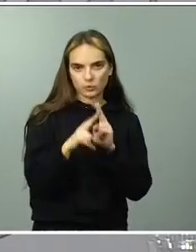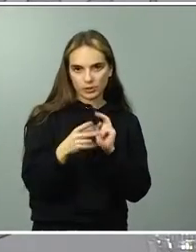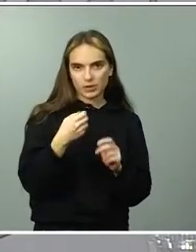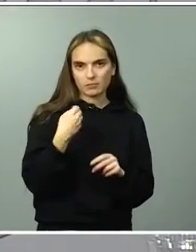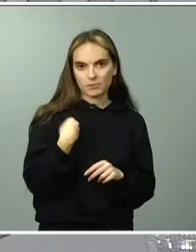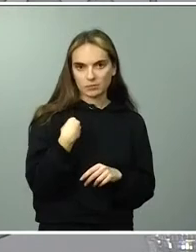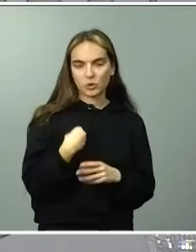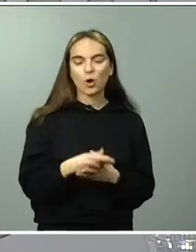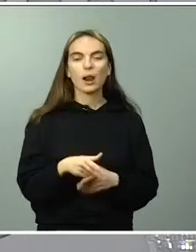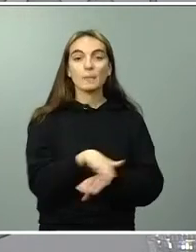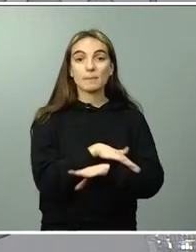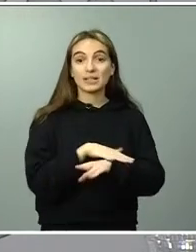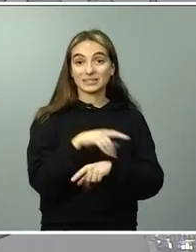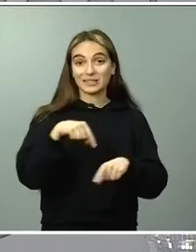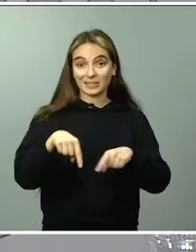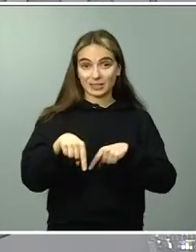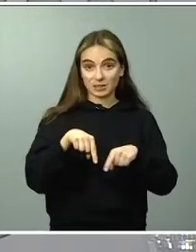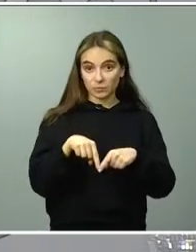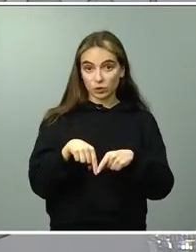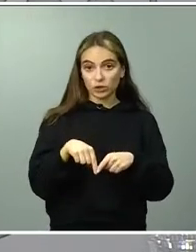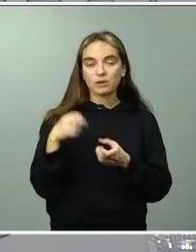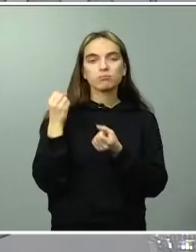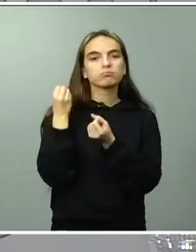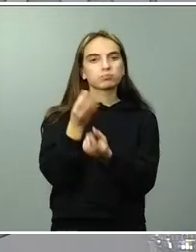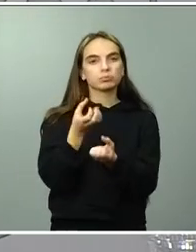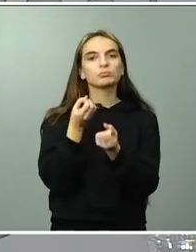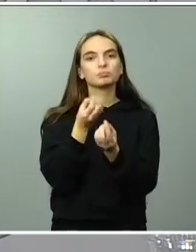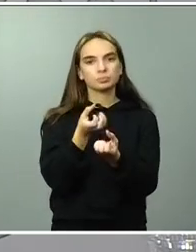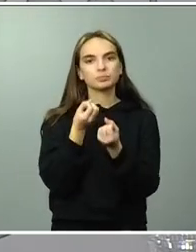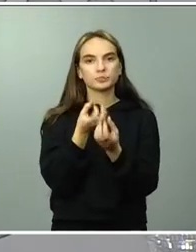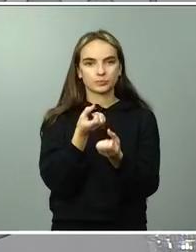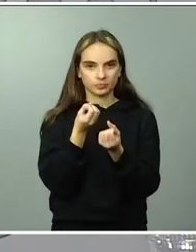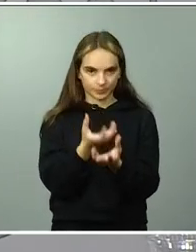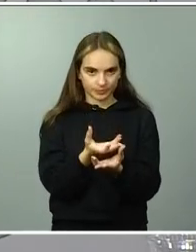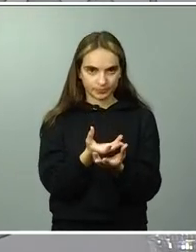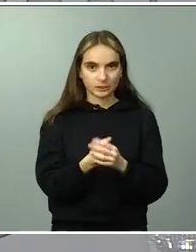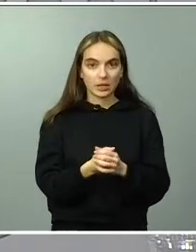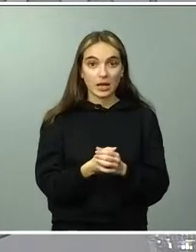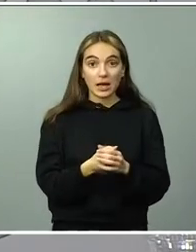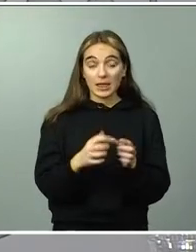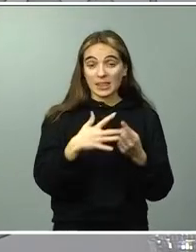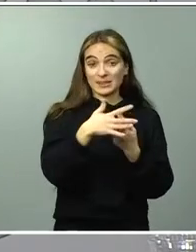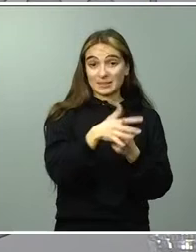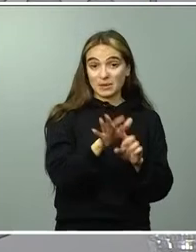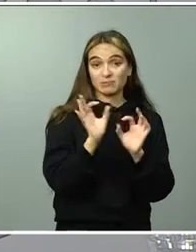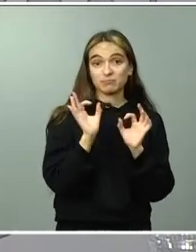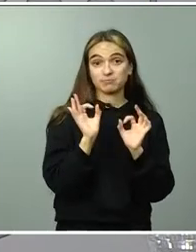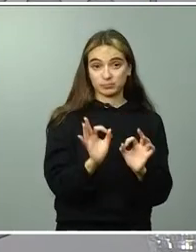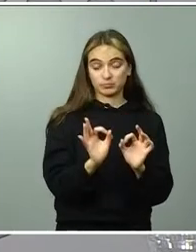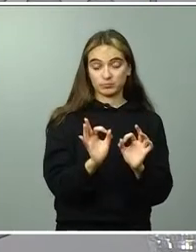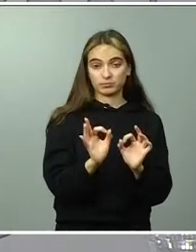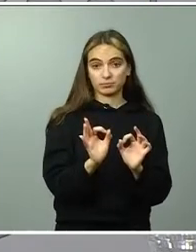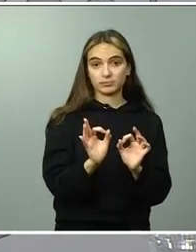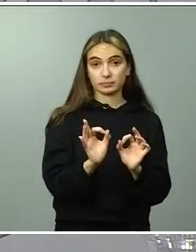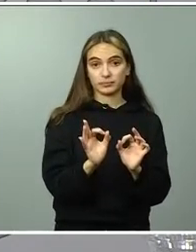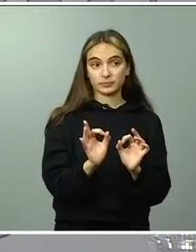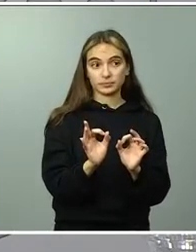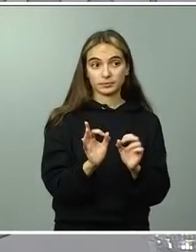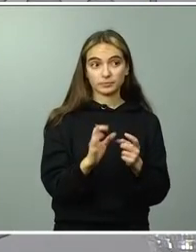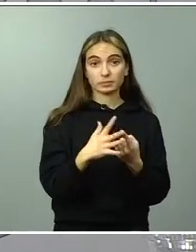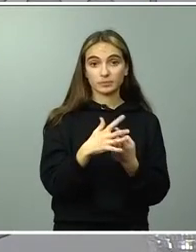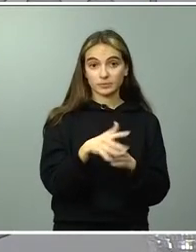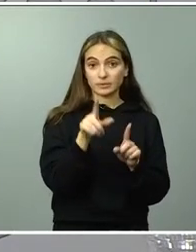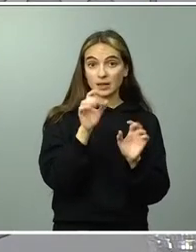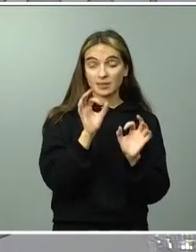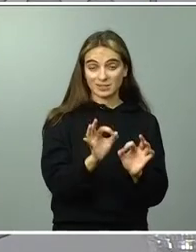una comparecencia donde dio cuenta no solamente de estas circunstancias de las que por cierto dio cuenta desde el primer momento